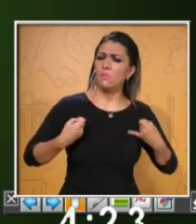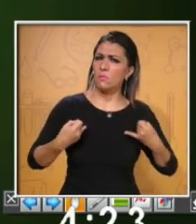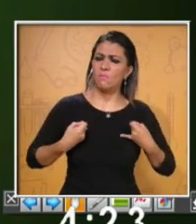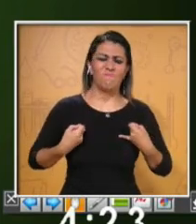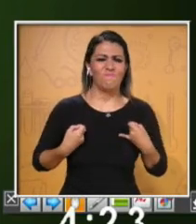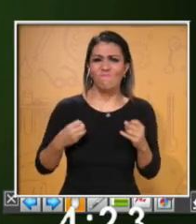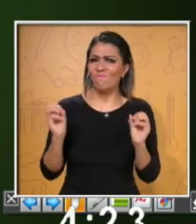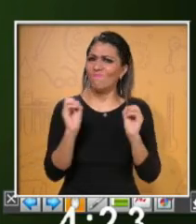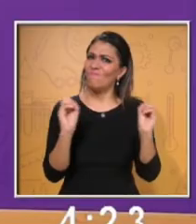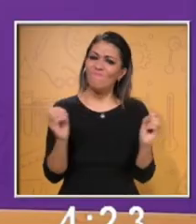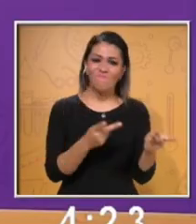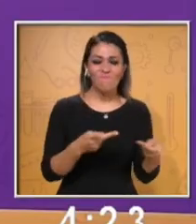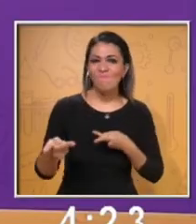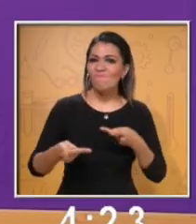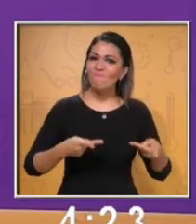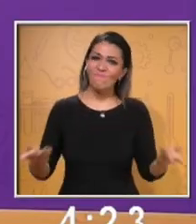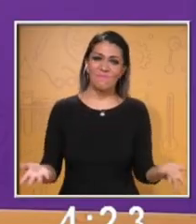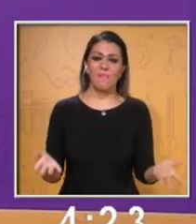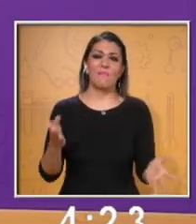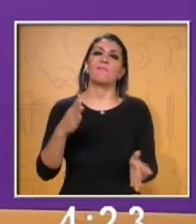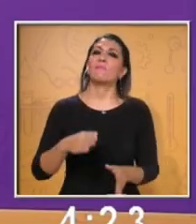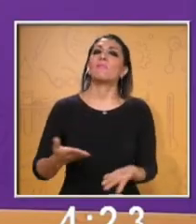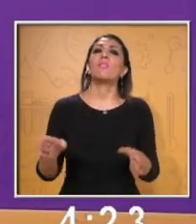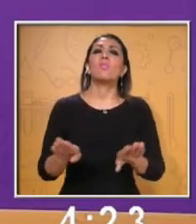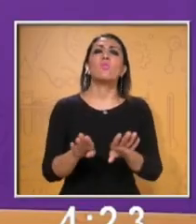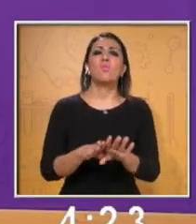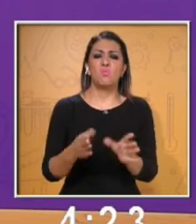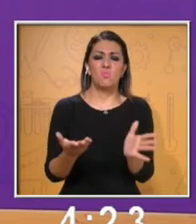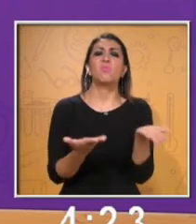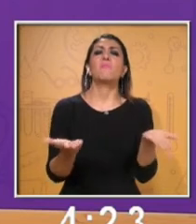no se había preparado? ¿Y cómo fue su participación?